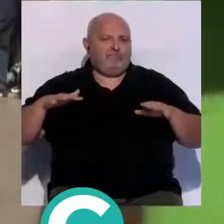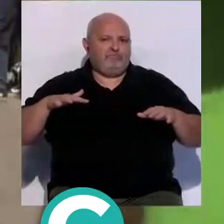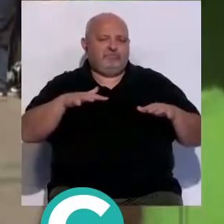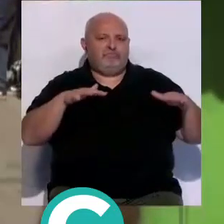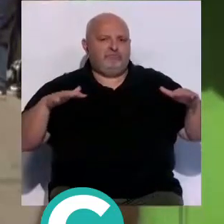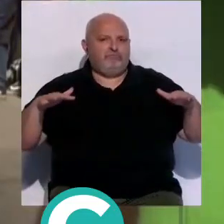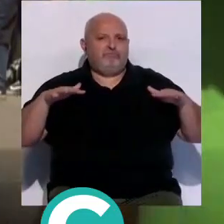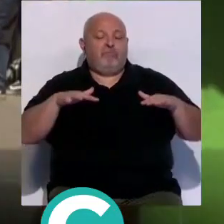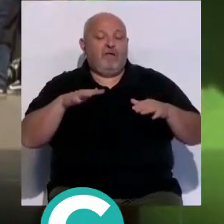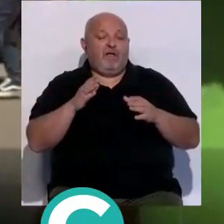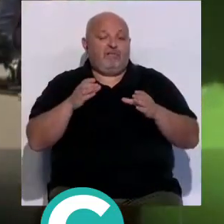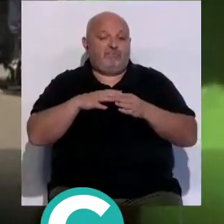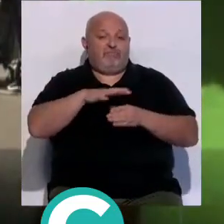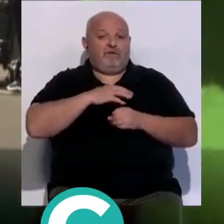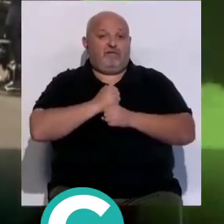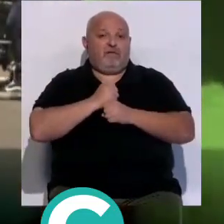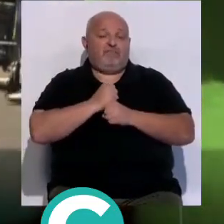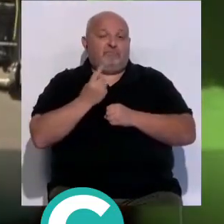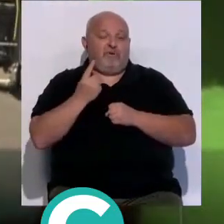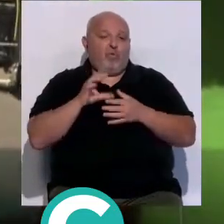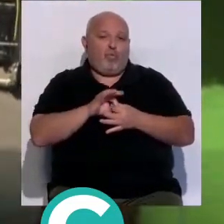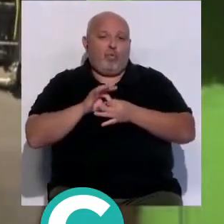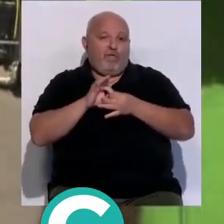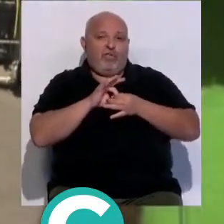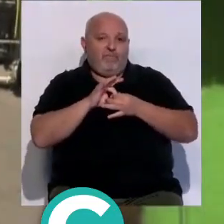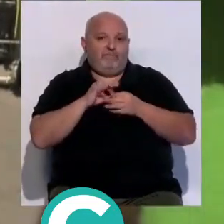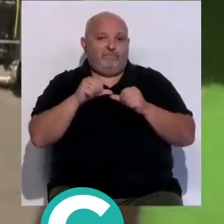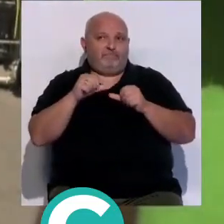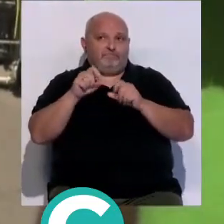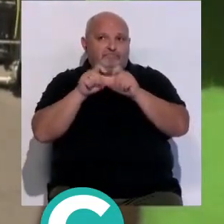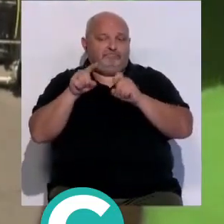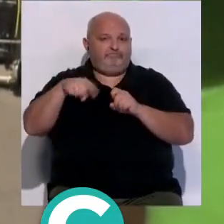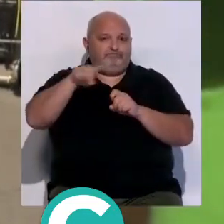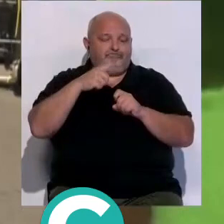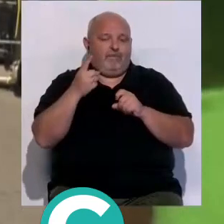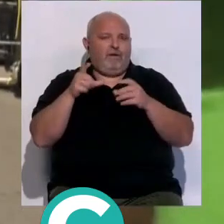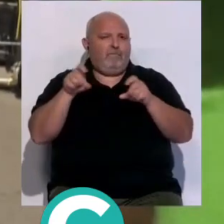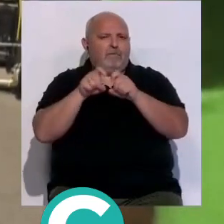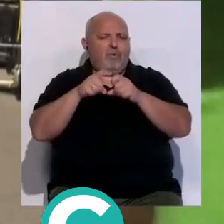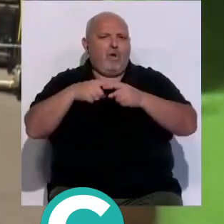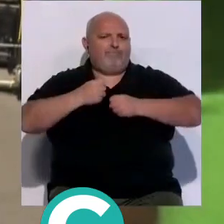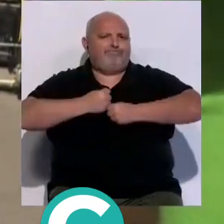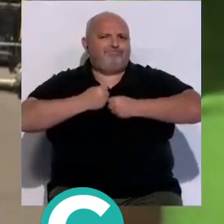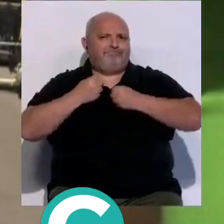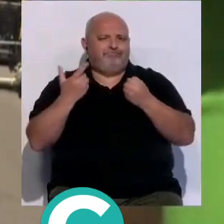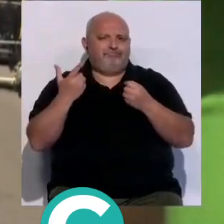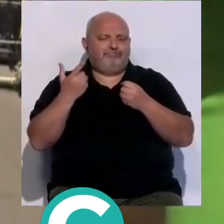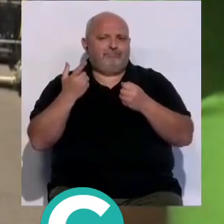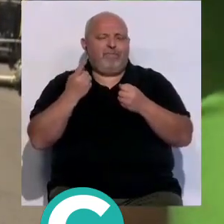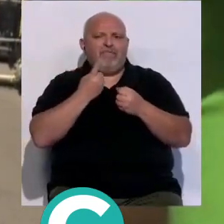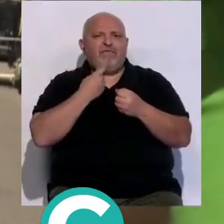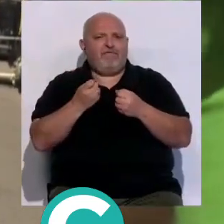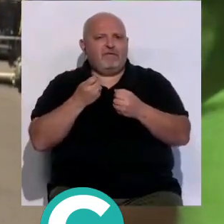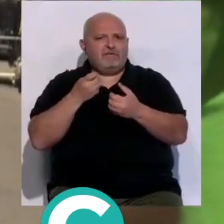Como clase obrera entendemos que tenemos que estar unidos frente a los retos que nos lanza la patronal. La patronal es un bloque monolítico que es muy